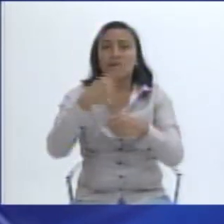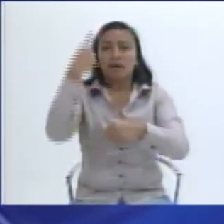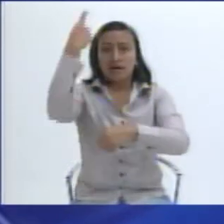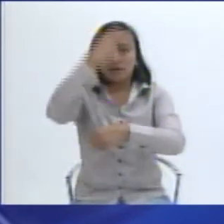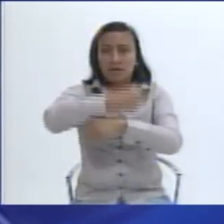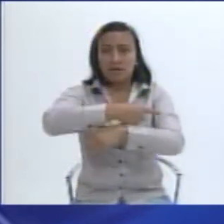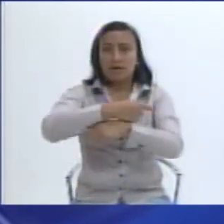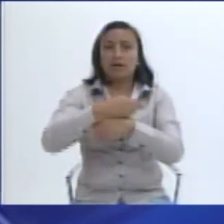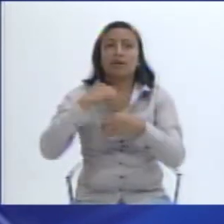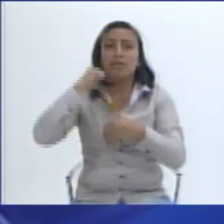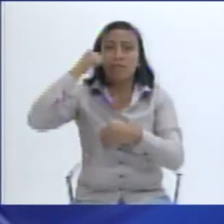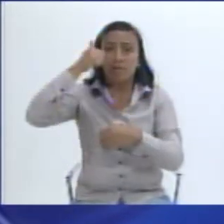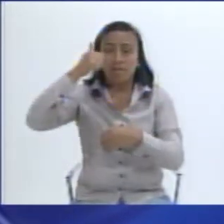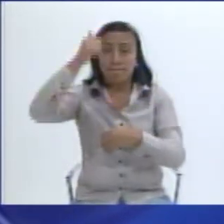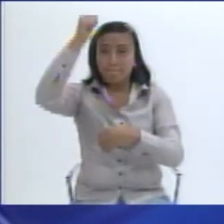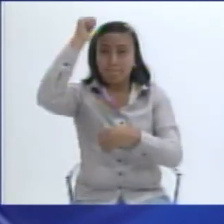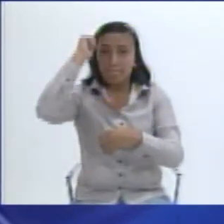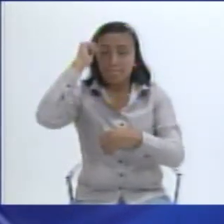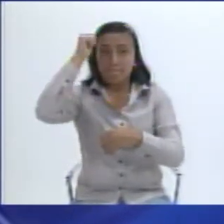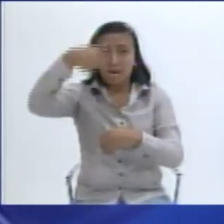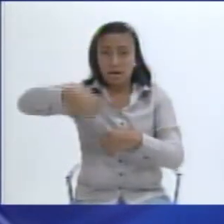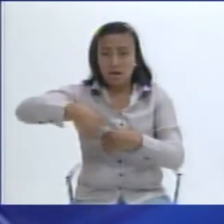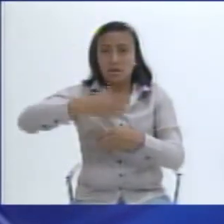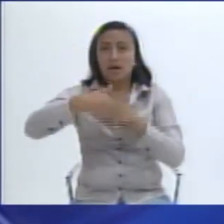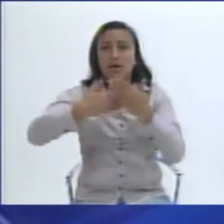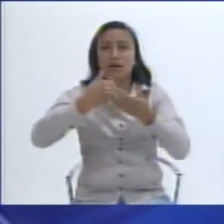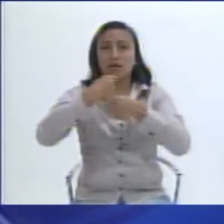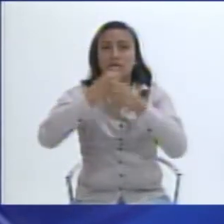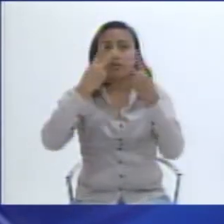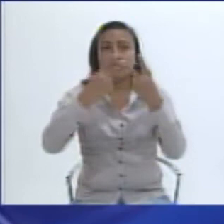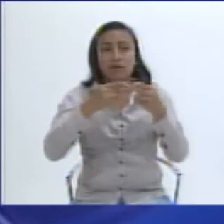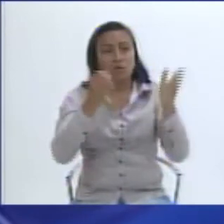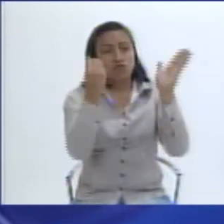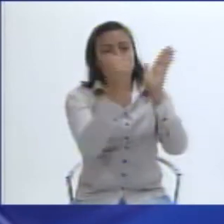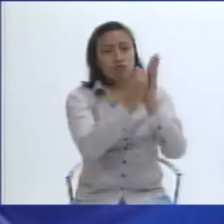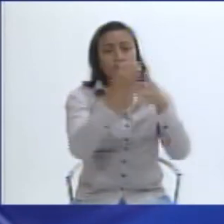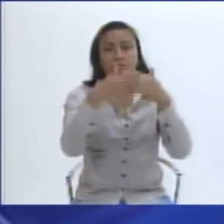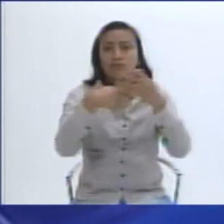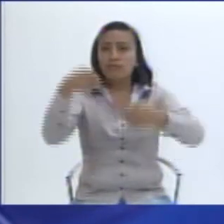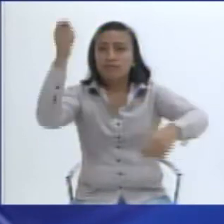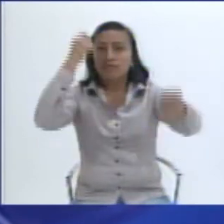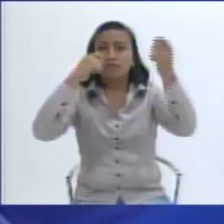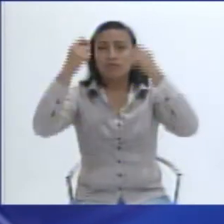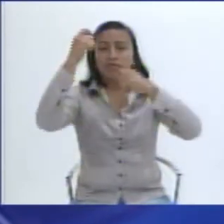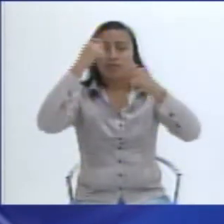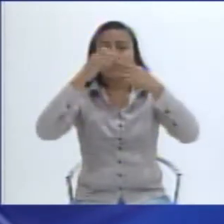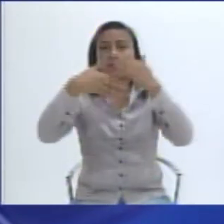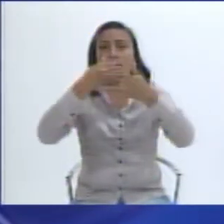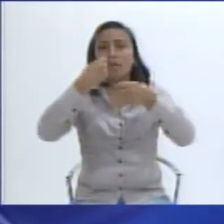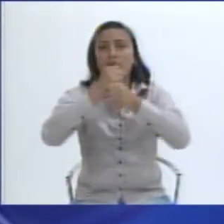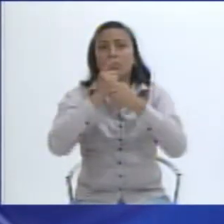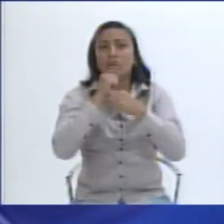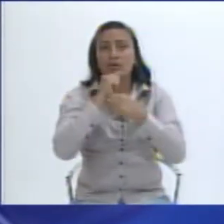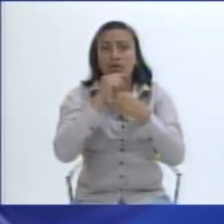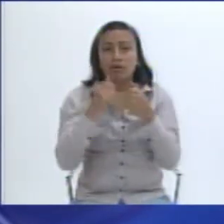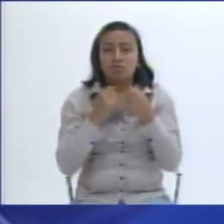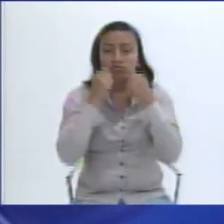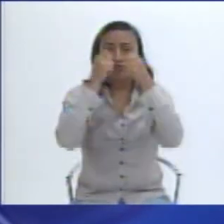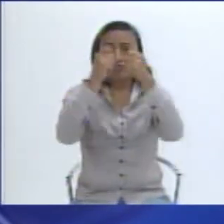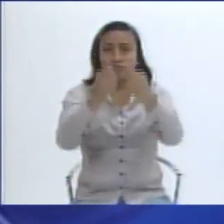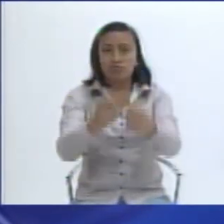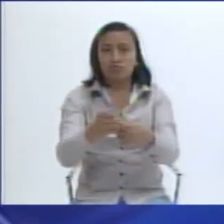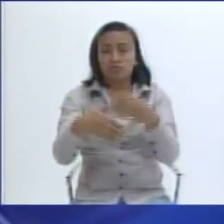forma, a las seis de la tarde, estaremos haciendo el reconocimiento y merecido tributo a quienes han ofrecido su